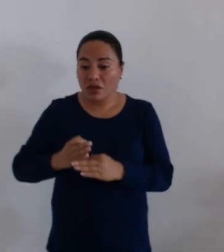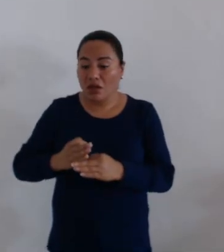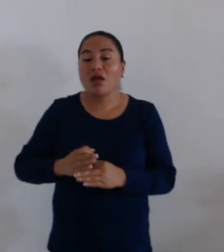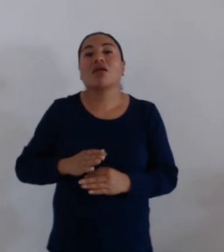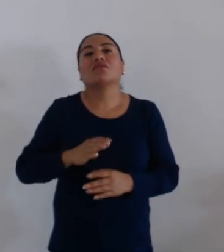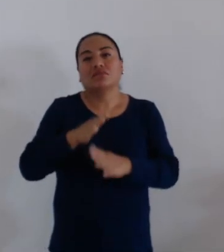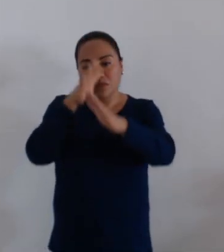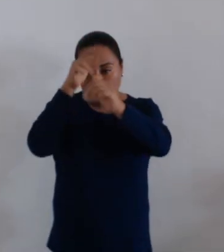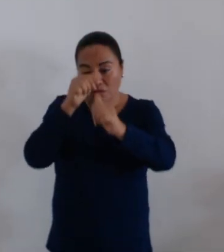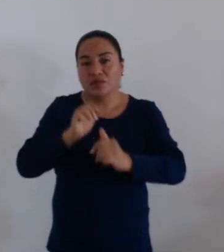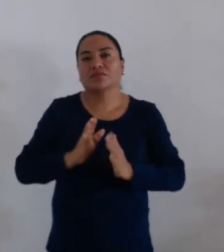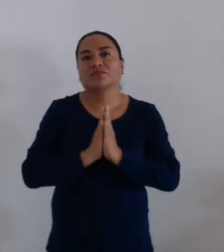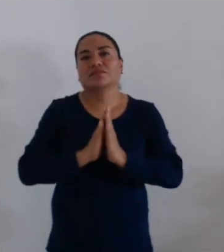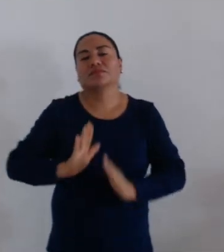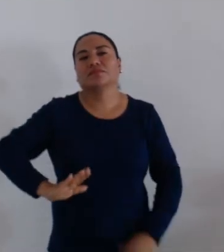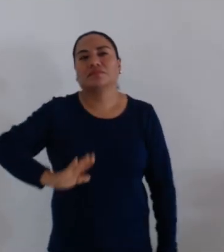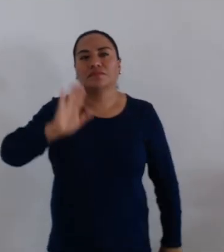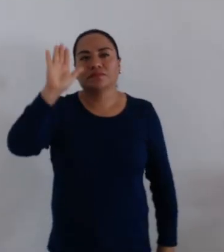sírvanse levantar la mano.